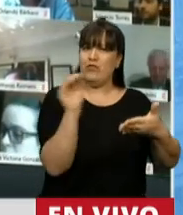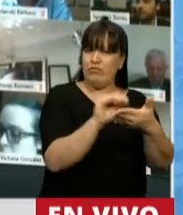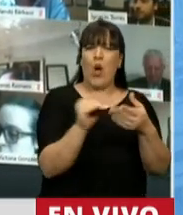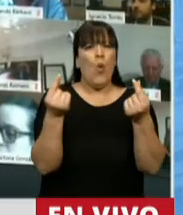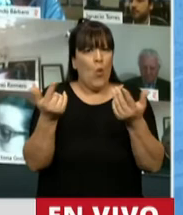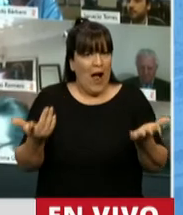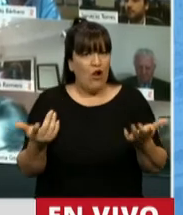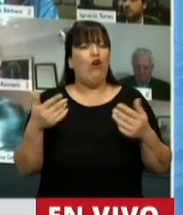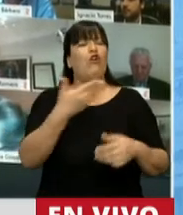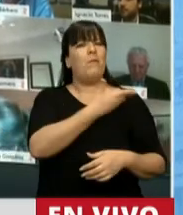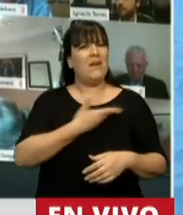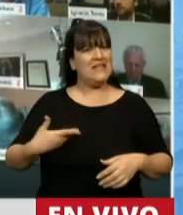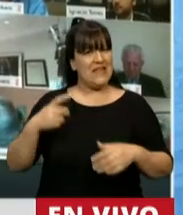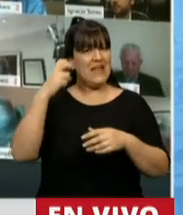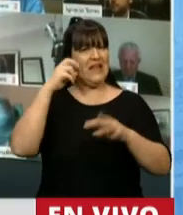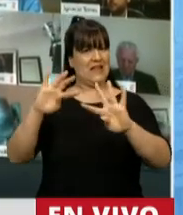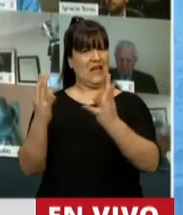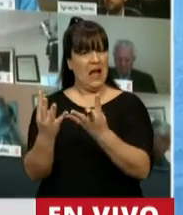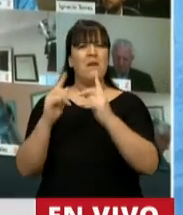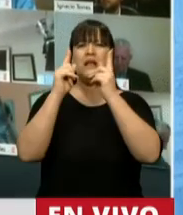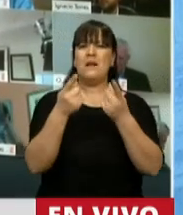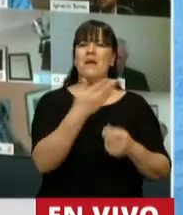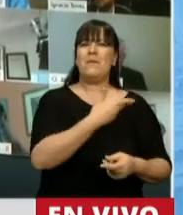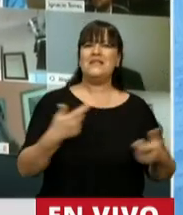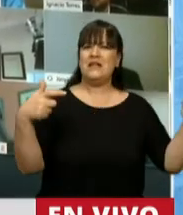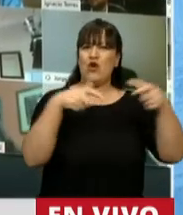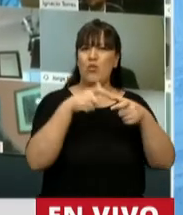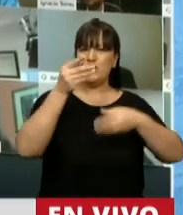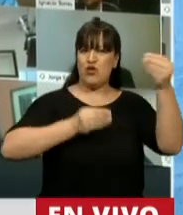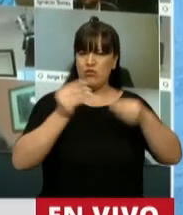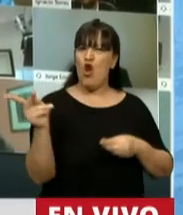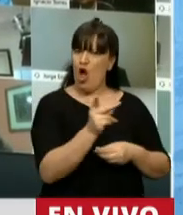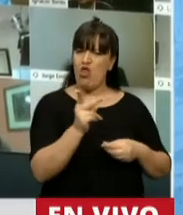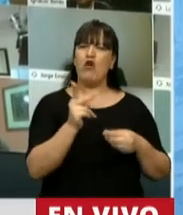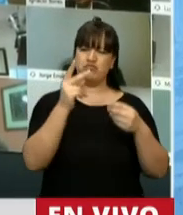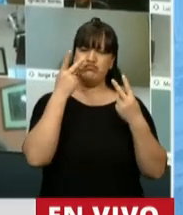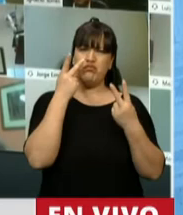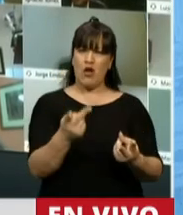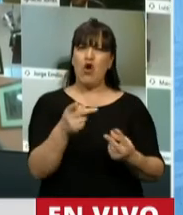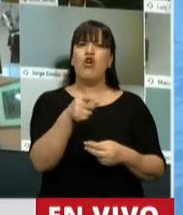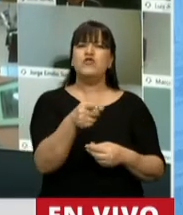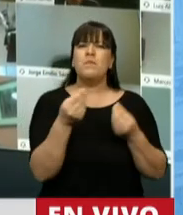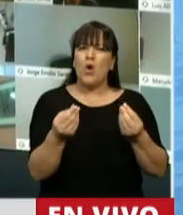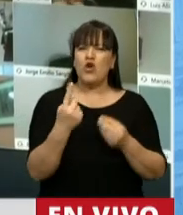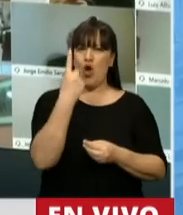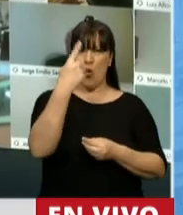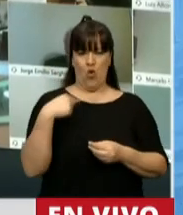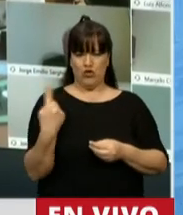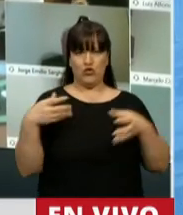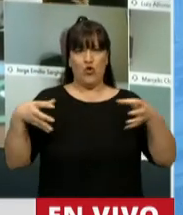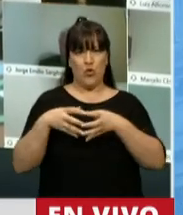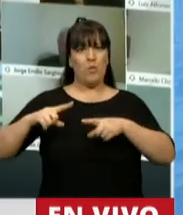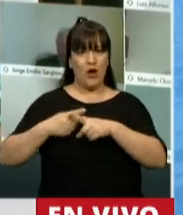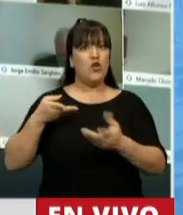presidente de la Cámara y del presidente de la Comisión de Hacienda y del Poder Ejecutivo en términos de que es uno de los requerimientos que hicimos desde nuestro